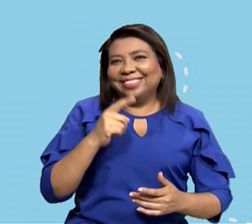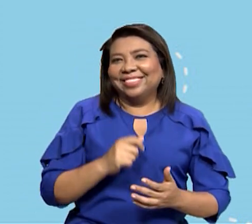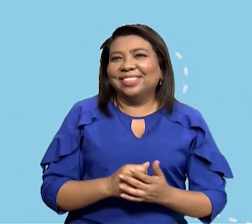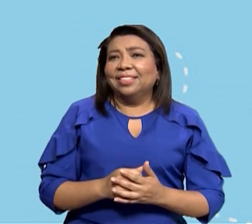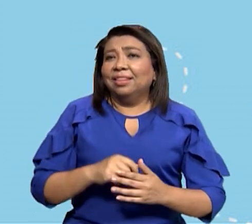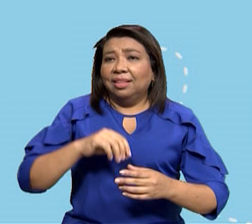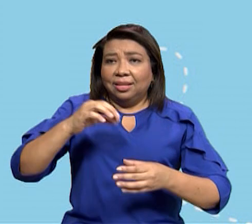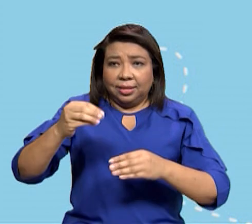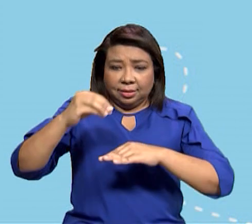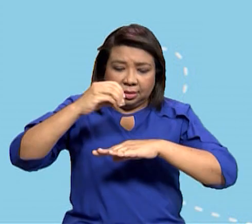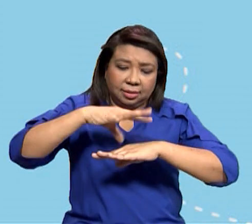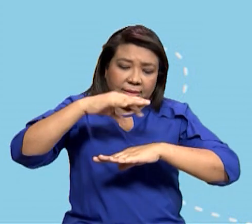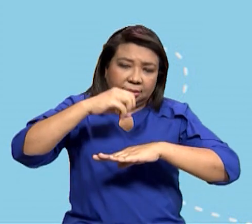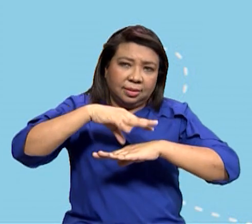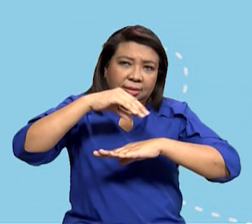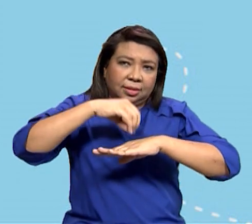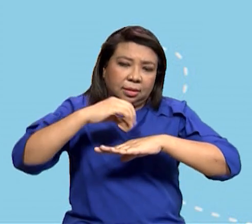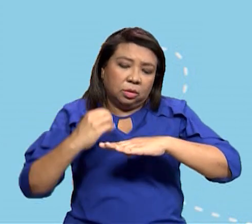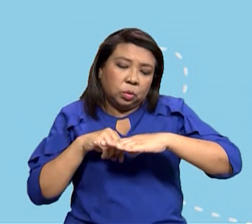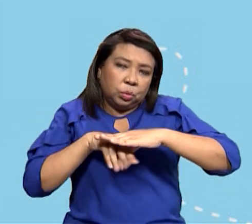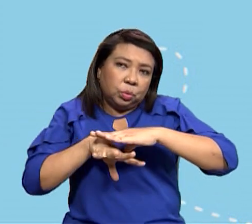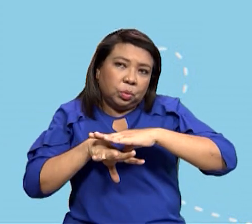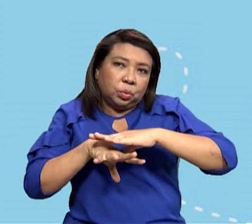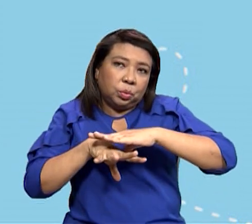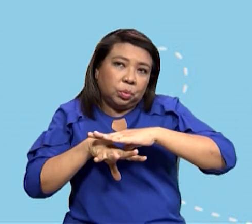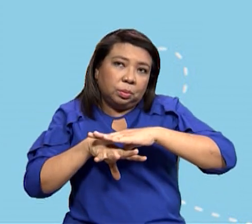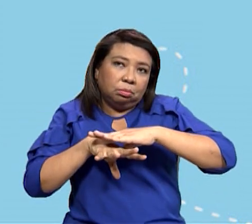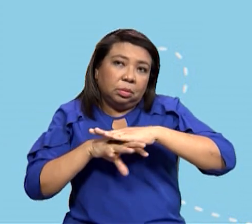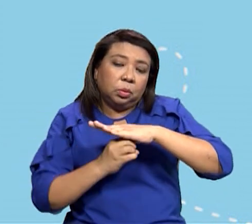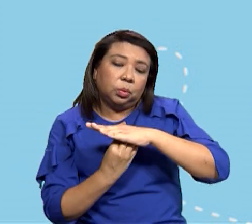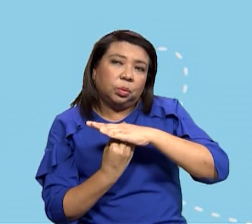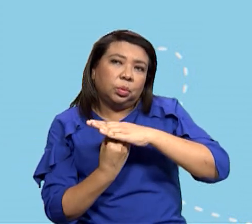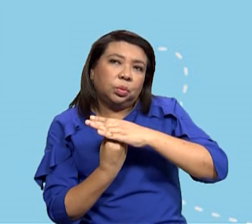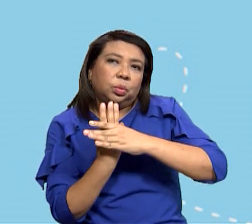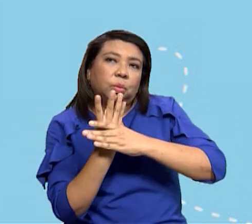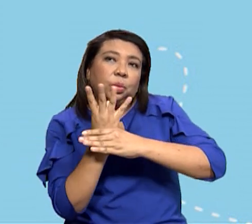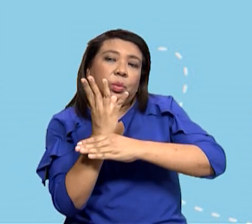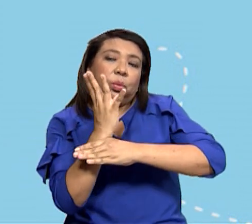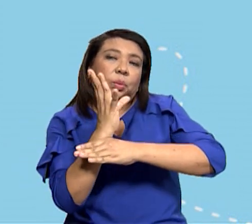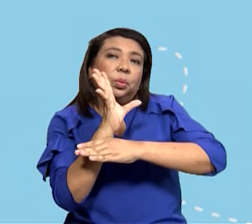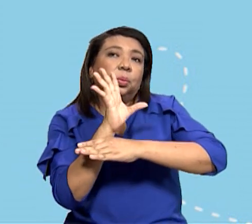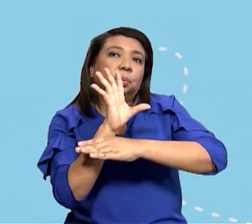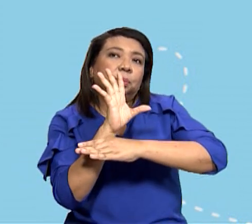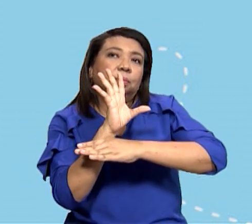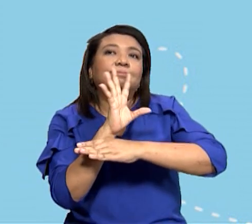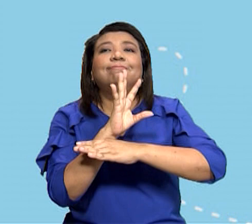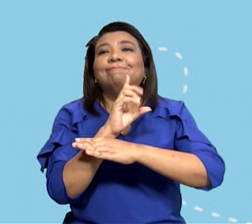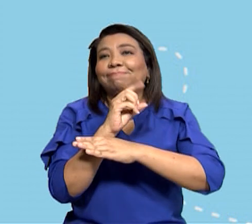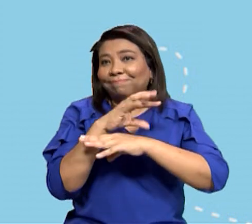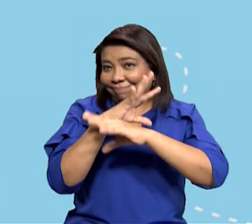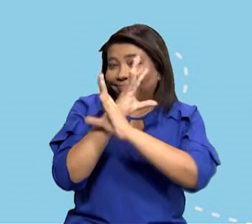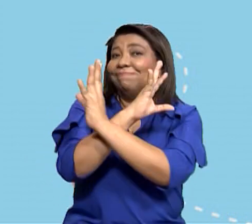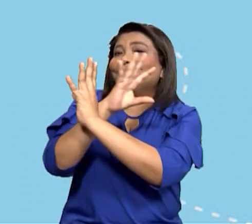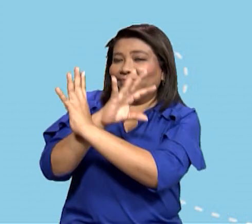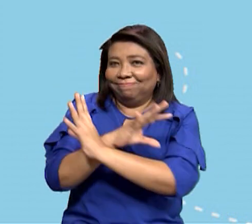plantando un árbol tenemos el deber de cuidar el medio ambiente y aquí tenemos una